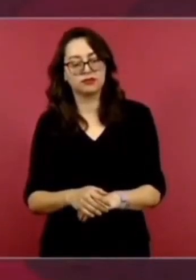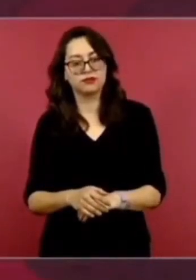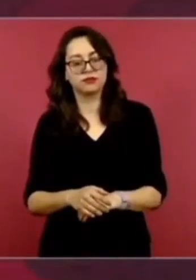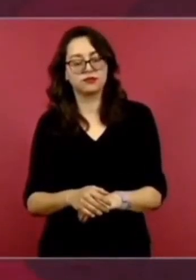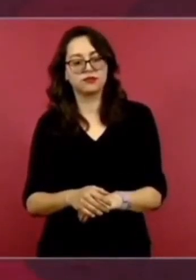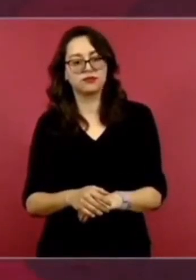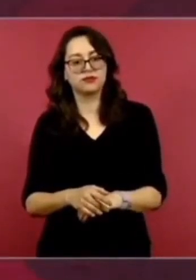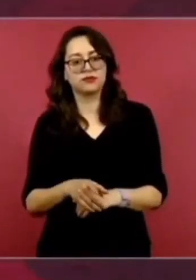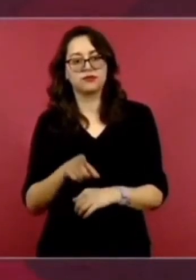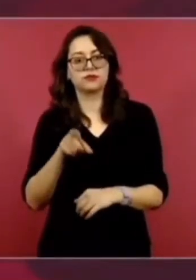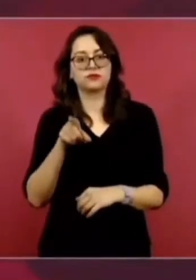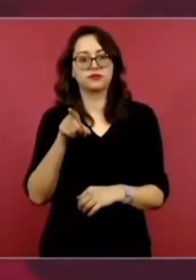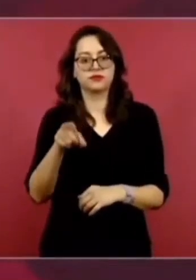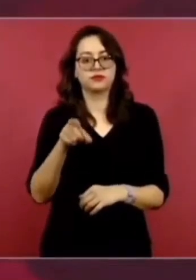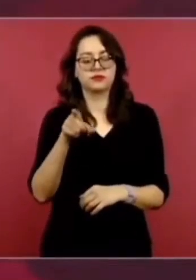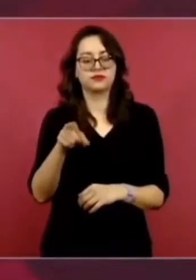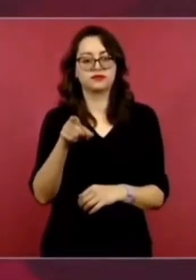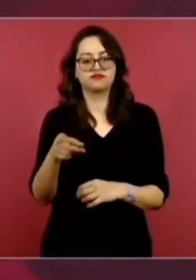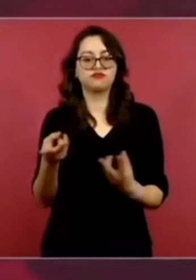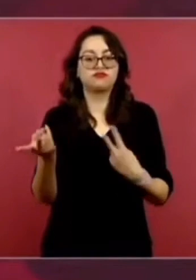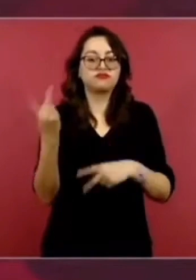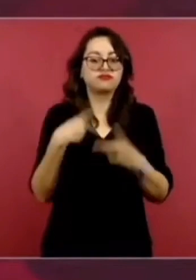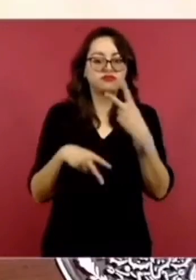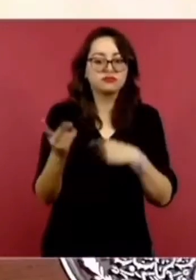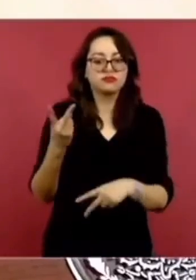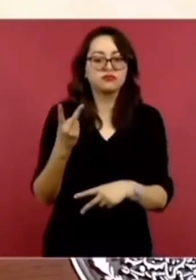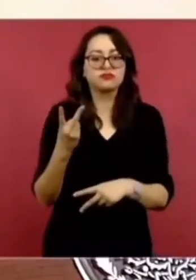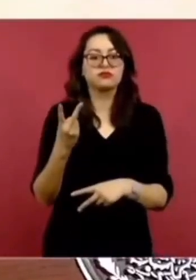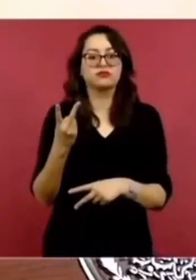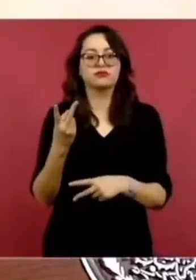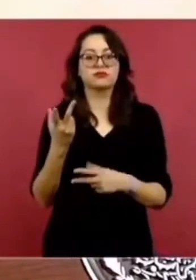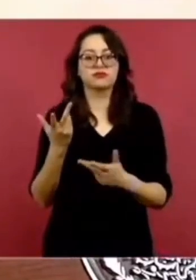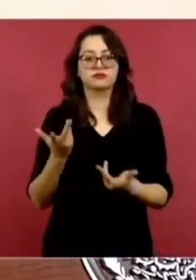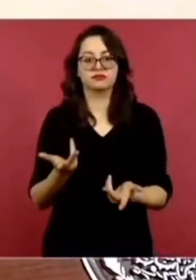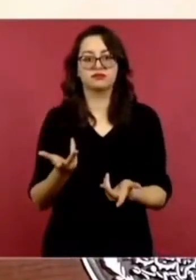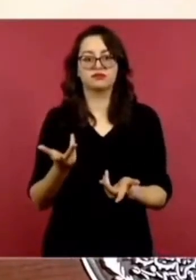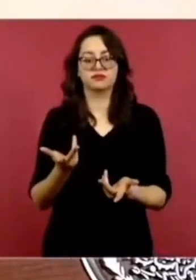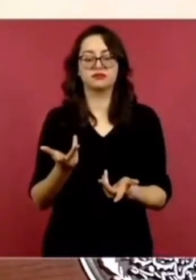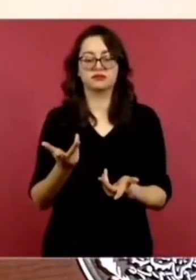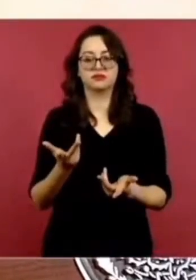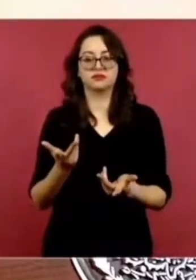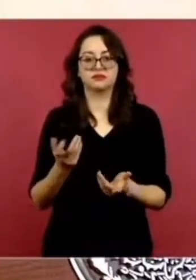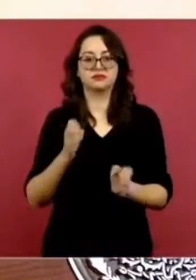entrevista un poco amplia.